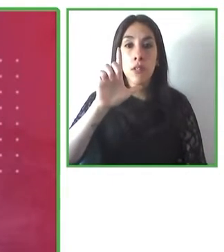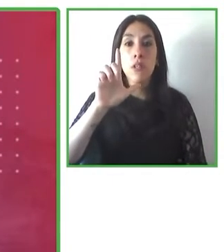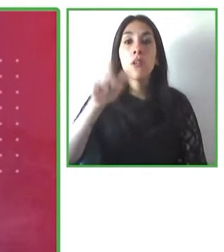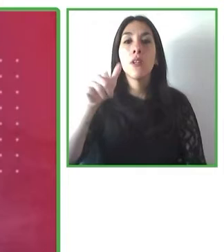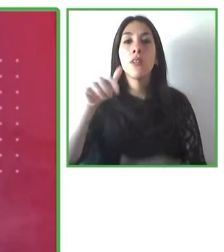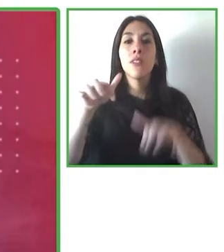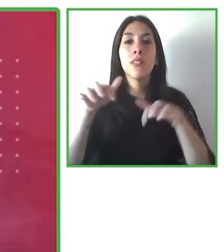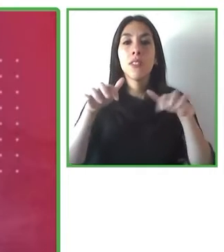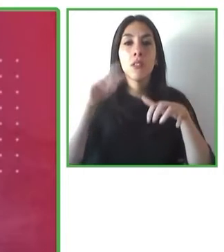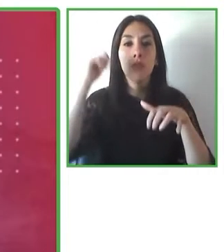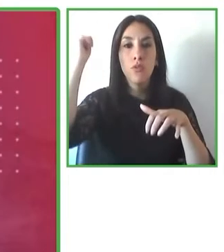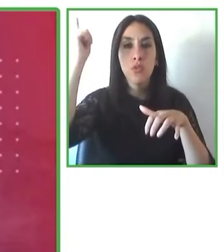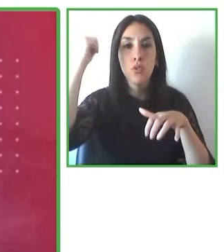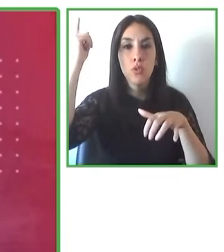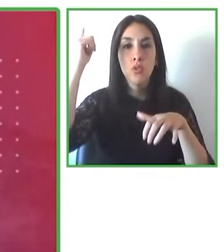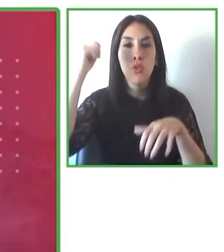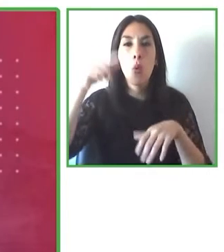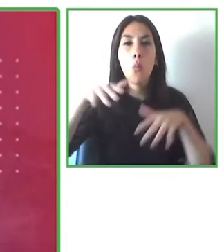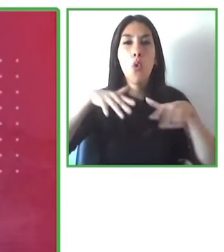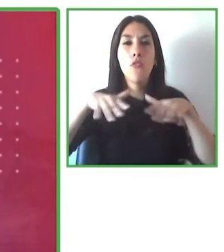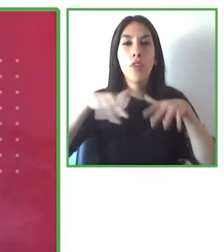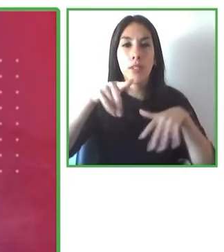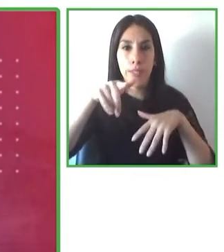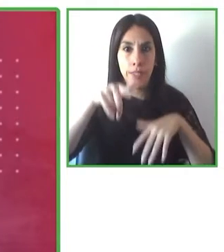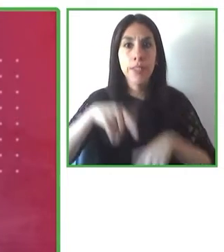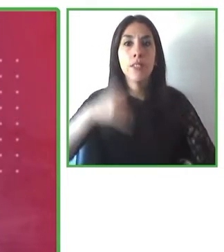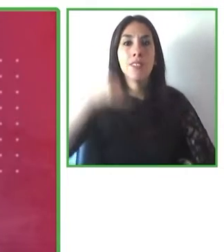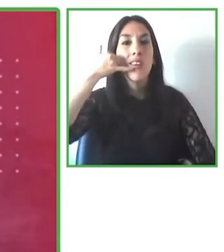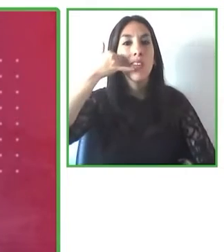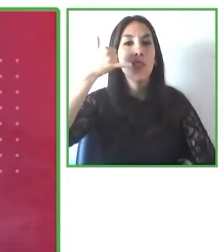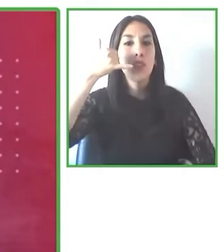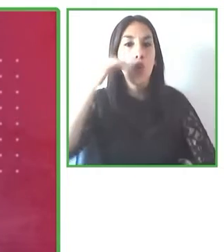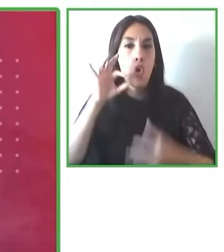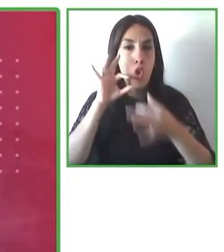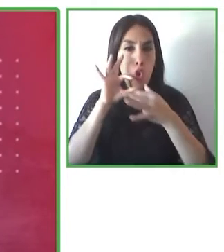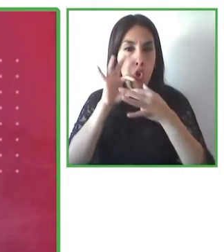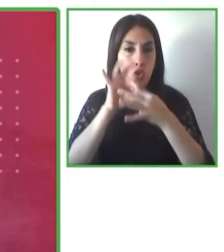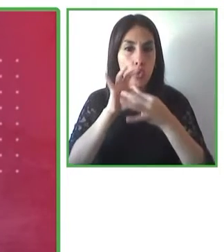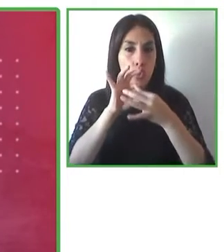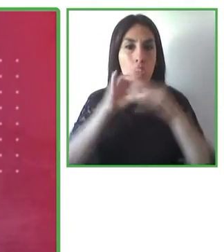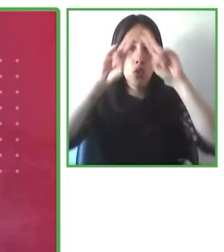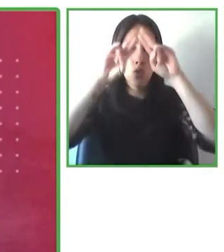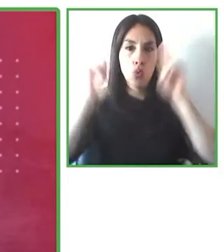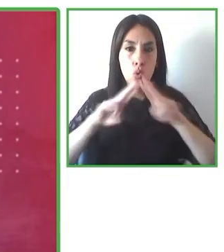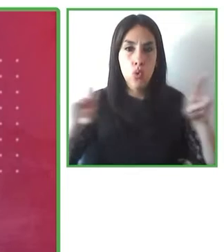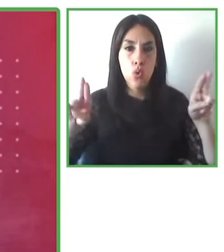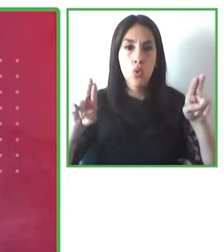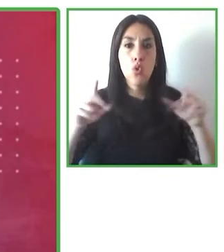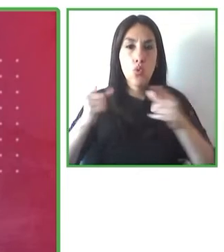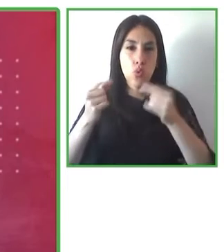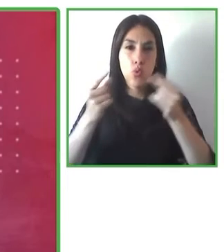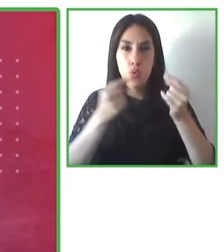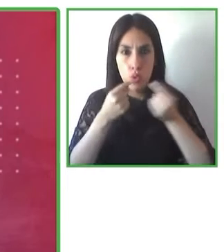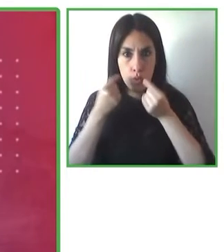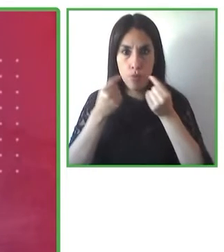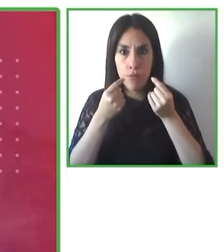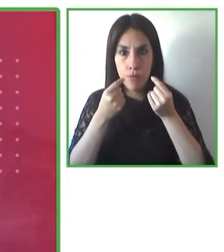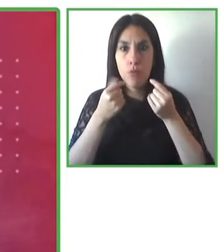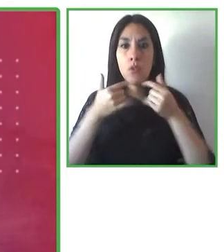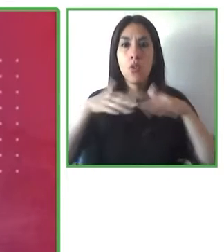una asociación internacional de fabricantes de equipos de telecomunicaciones, quien nos va a